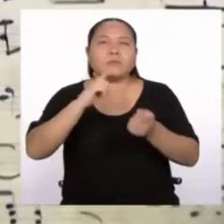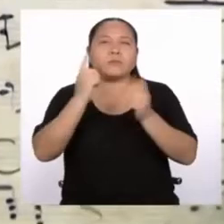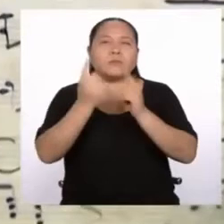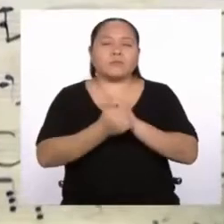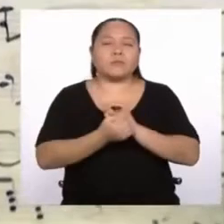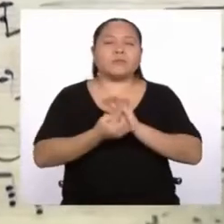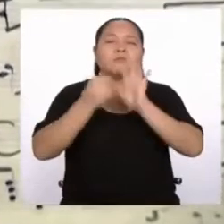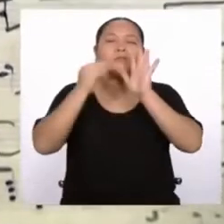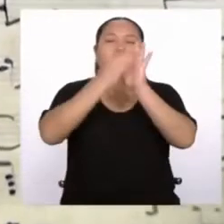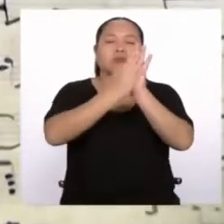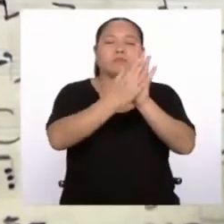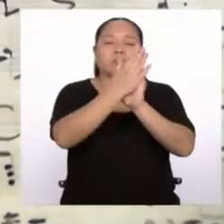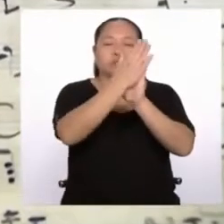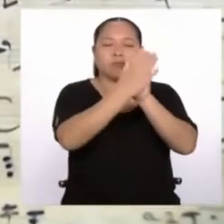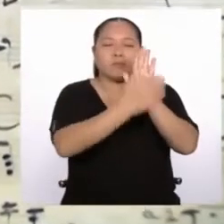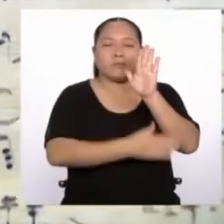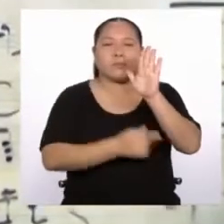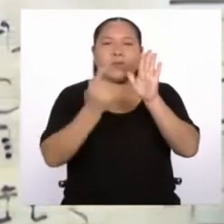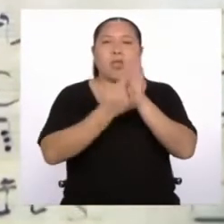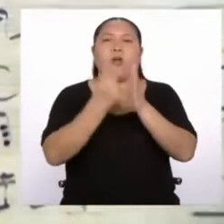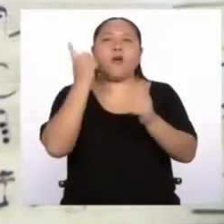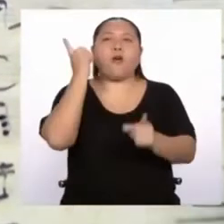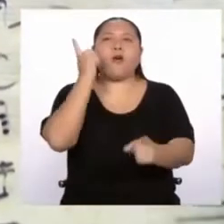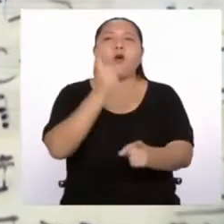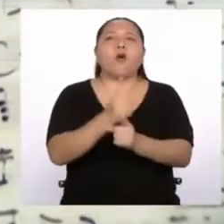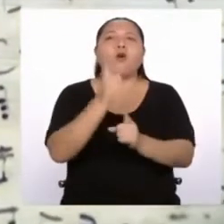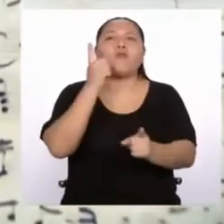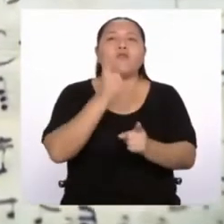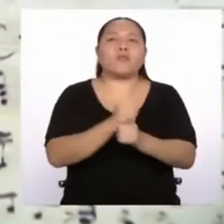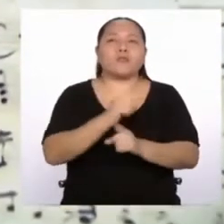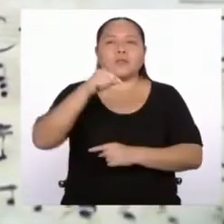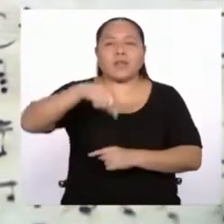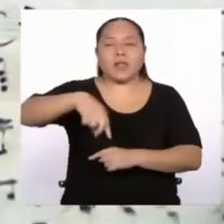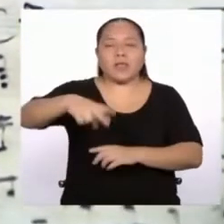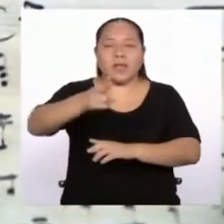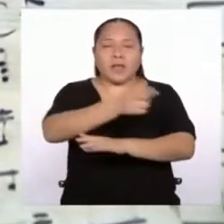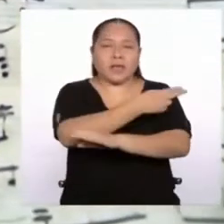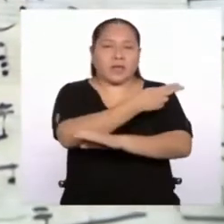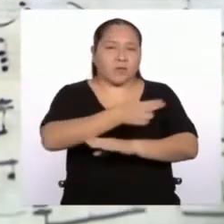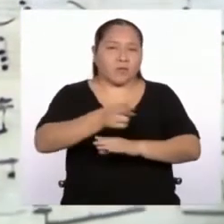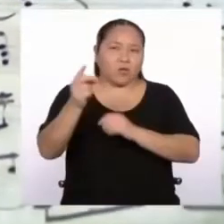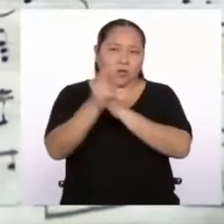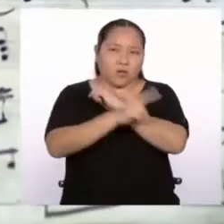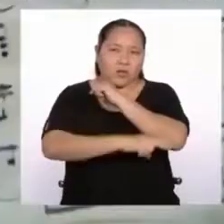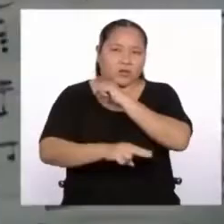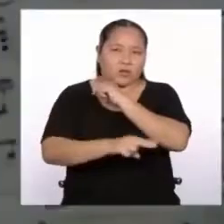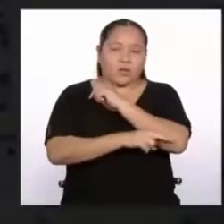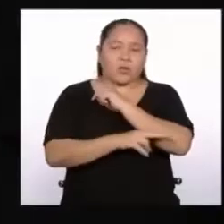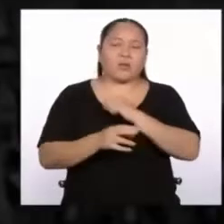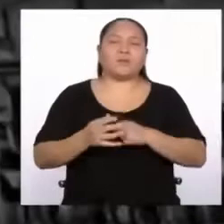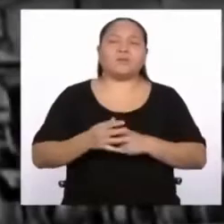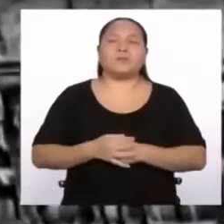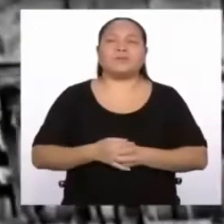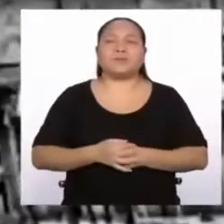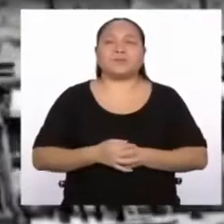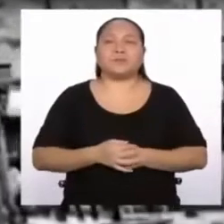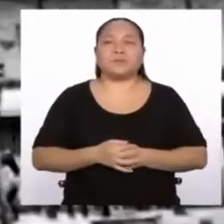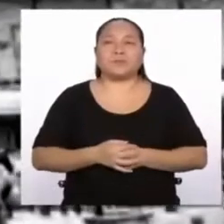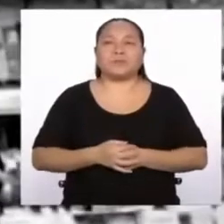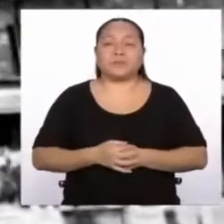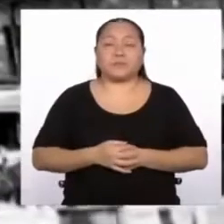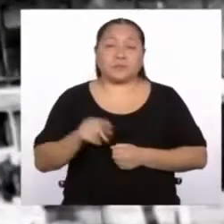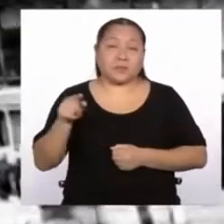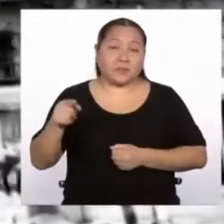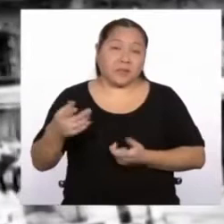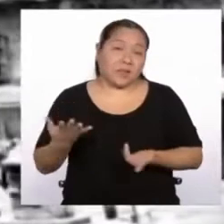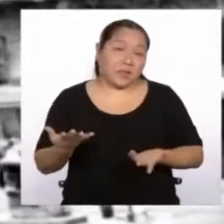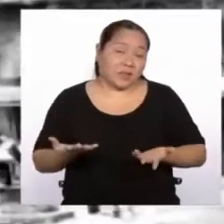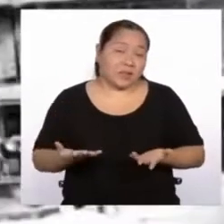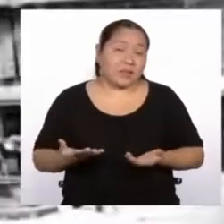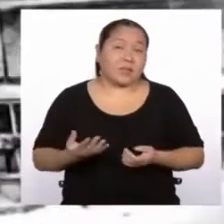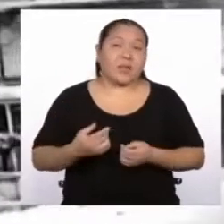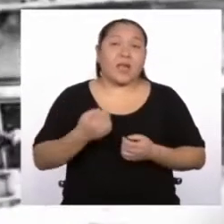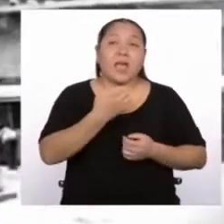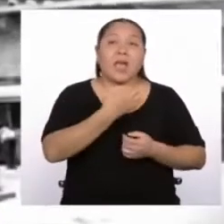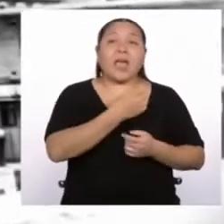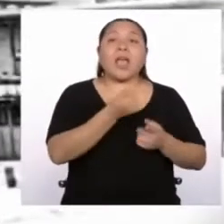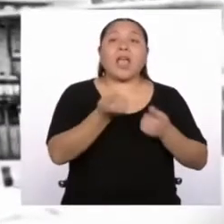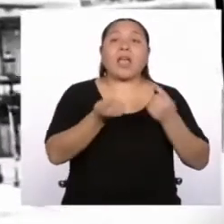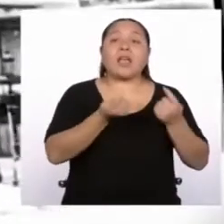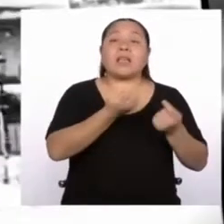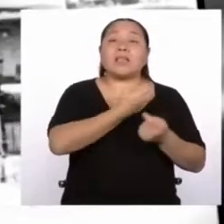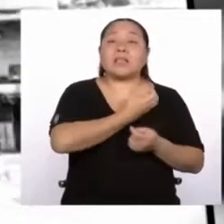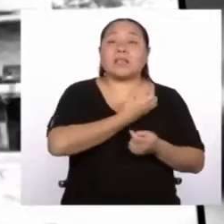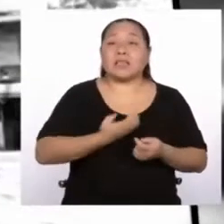partitura musical oficial del himno nacional. Fue así que el gobierno